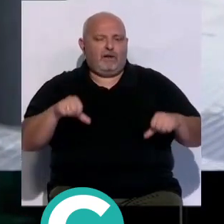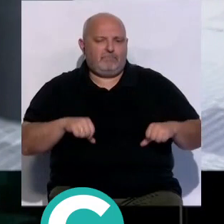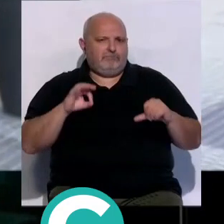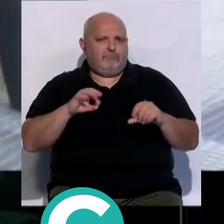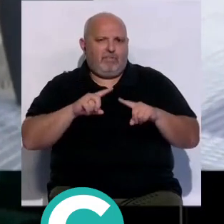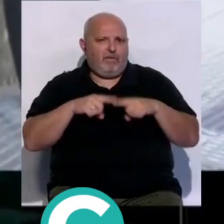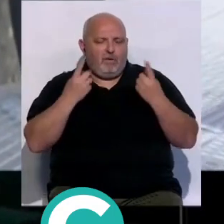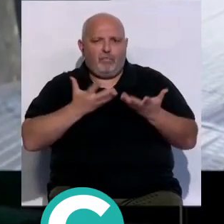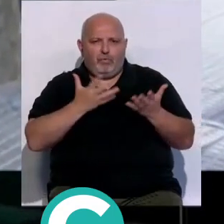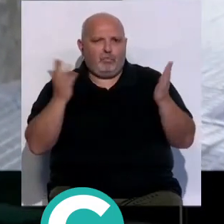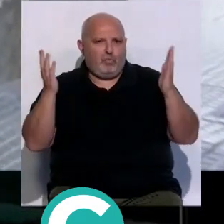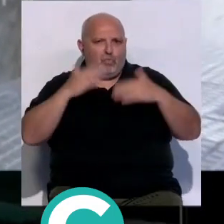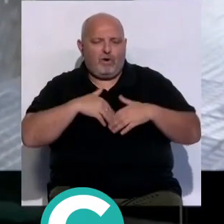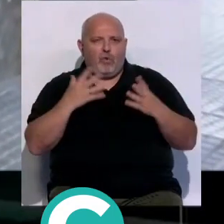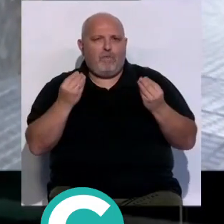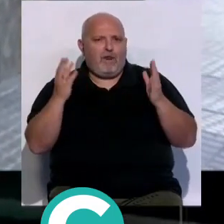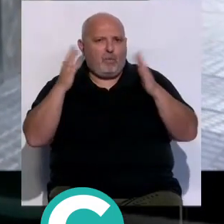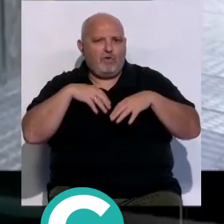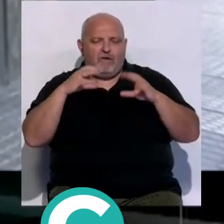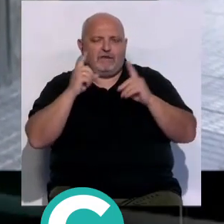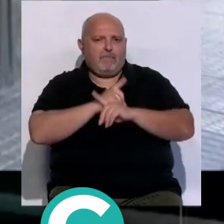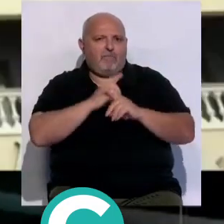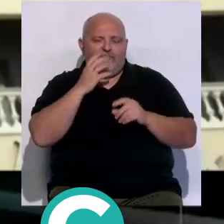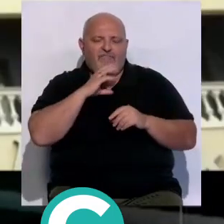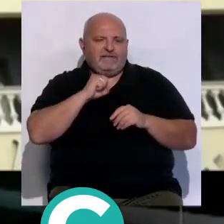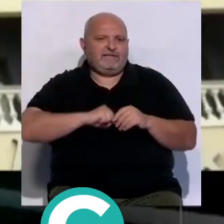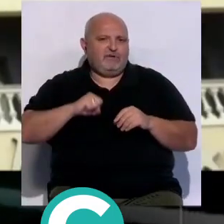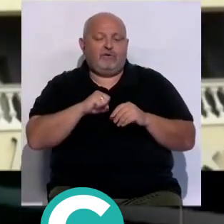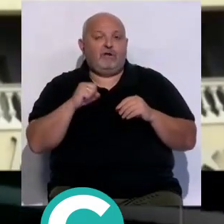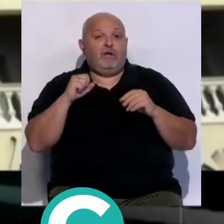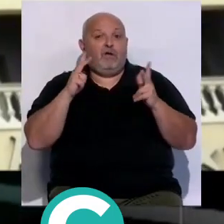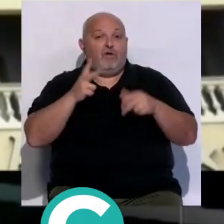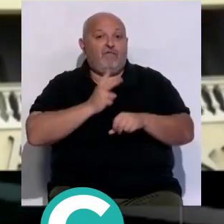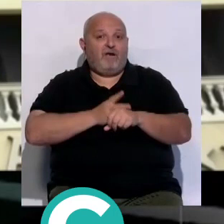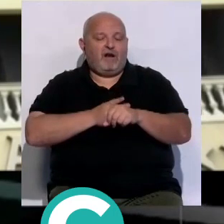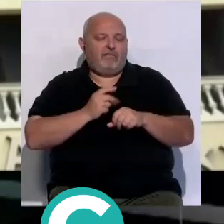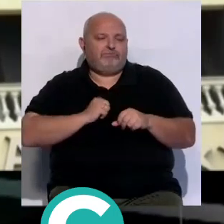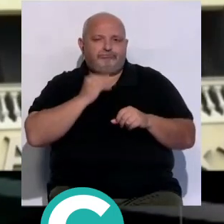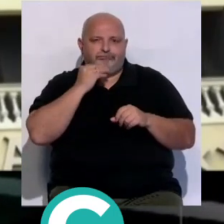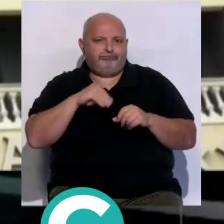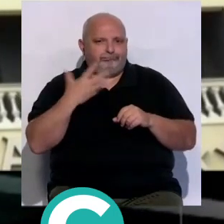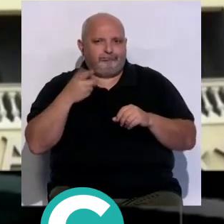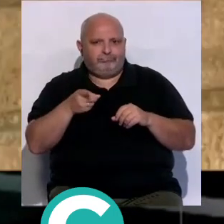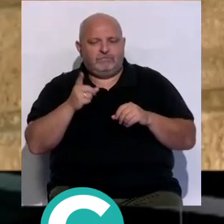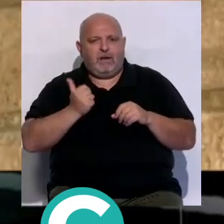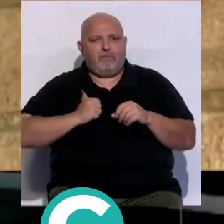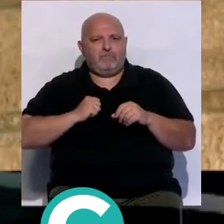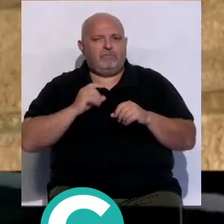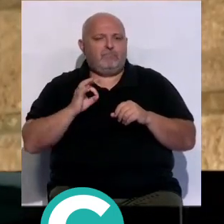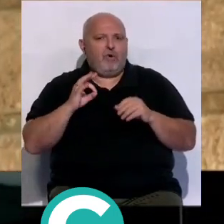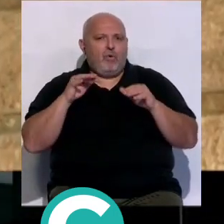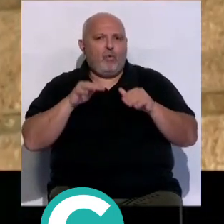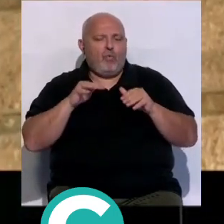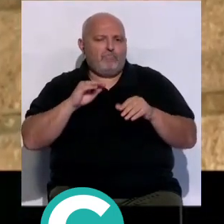No había viento, no había humedad, no ha llovido, fantástico. Y la hostelería se ha aprovechado de todo esto. Hemos tenido una muy